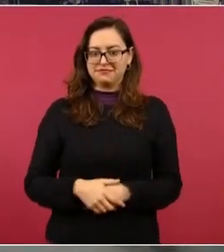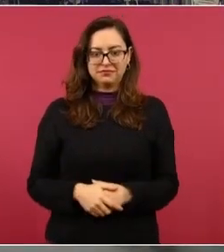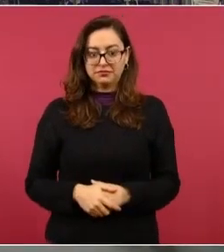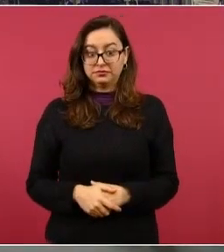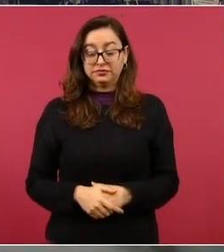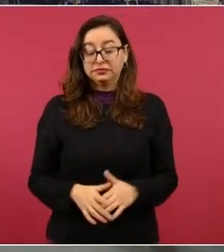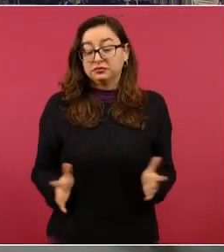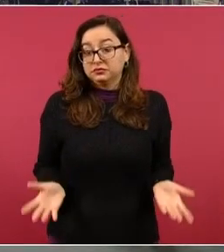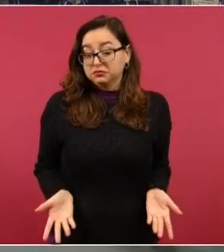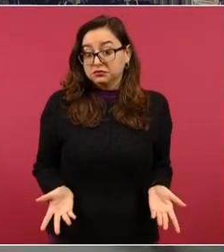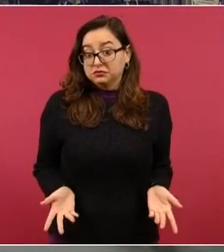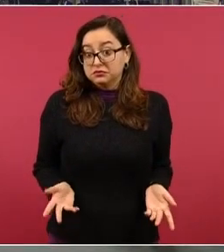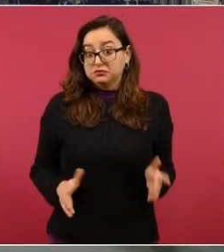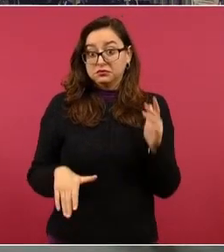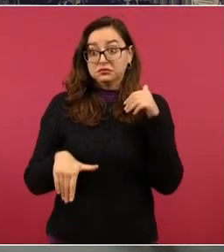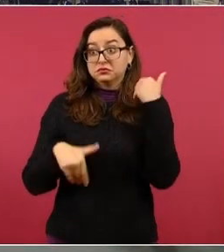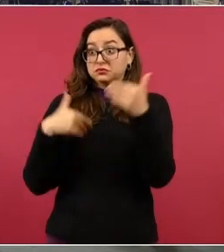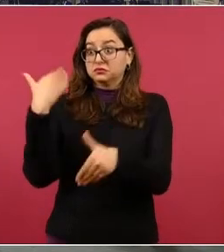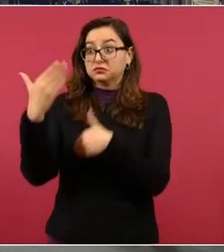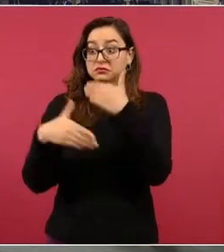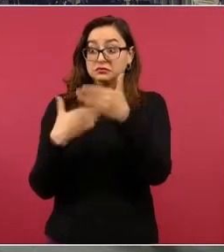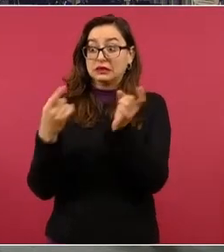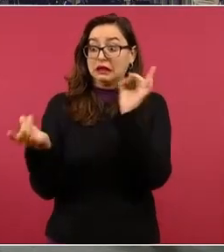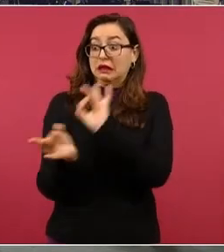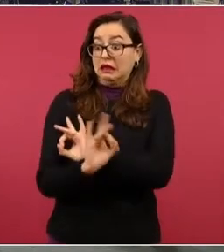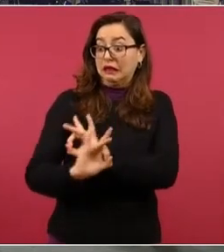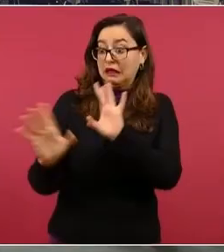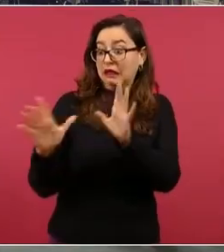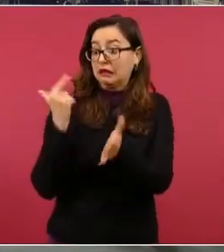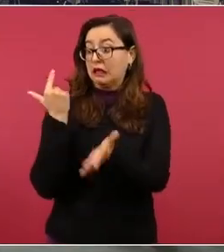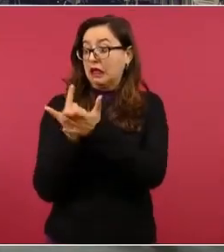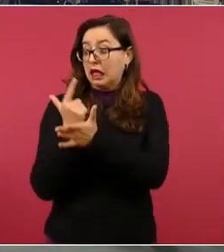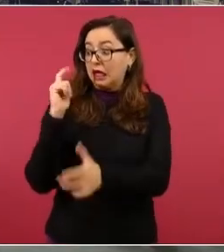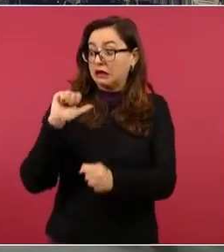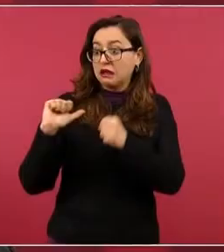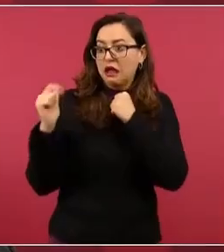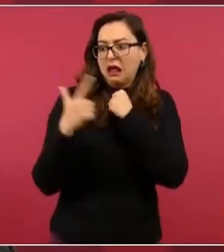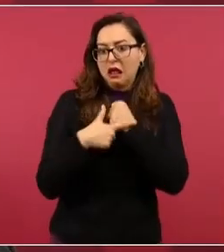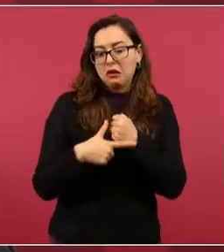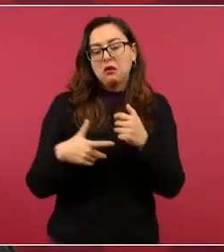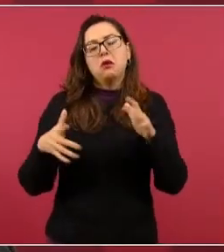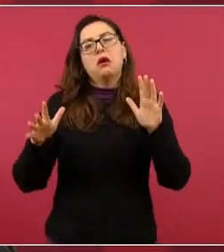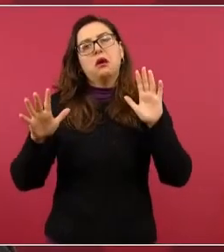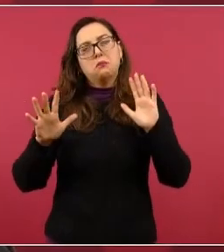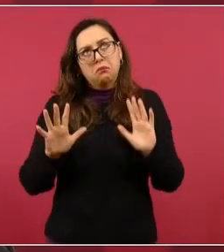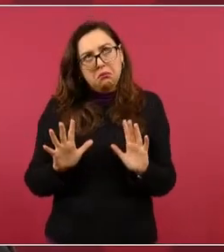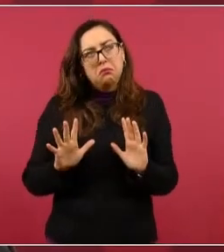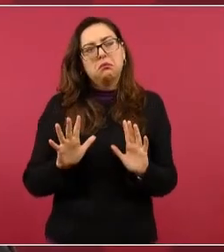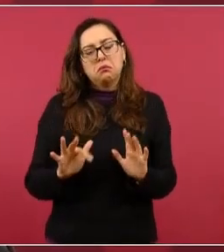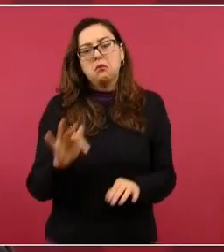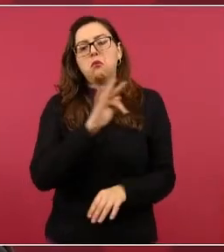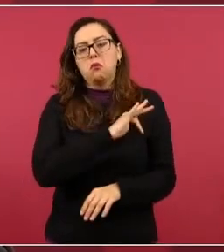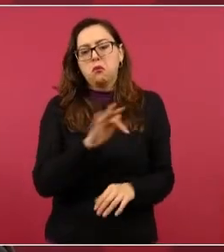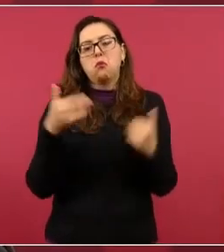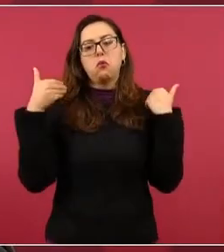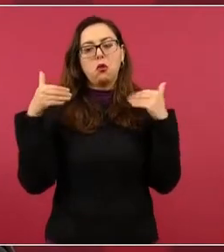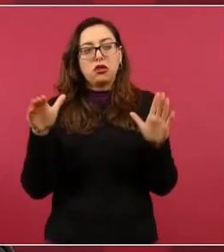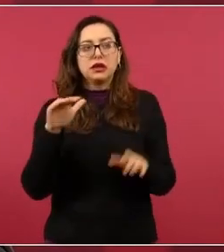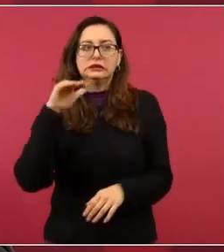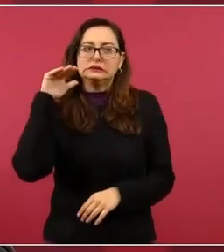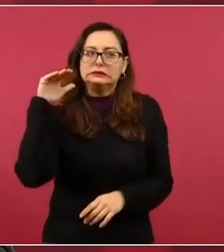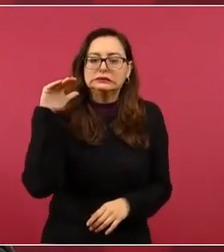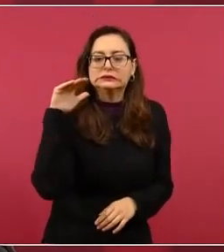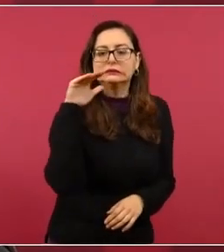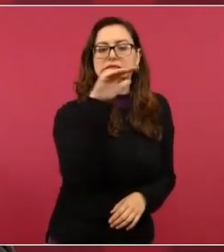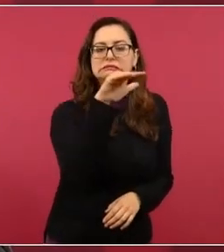necesitara, pues se tiene posibilidad de usarse, pero